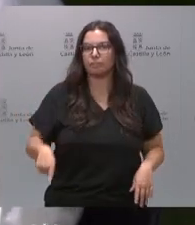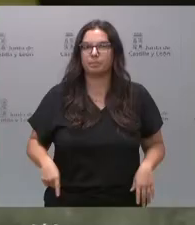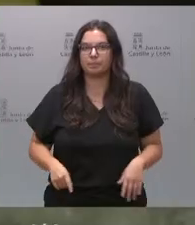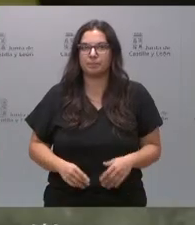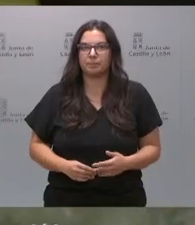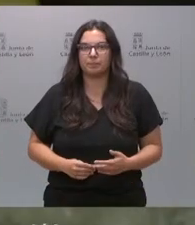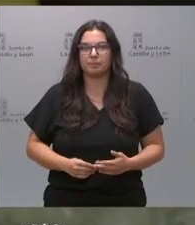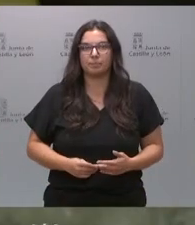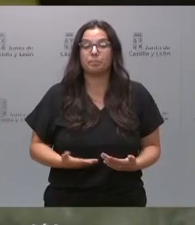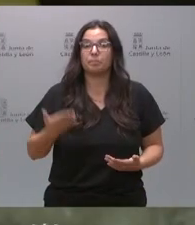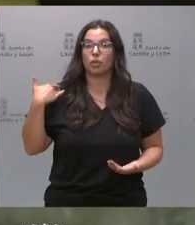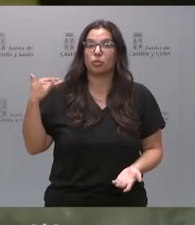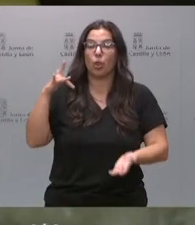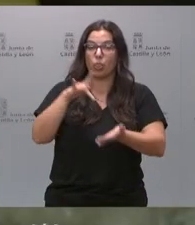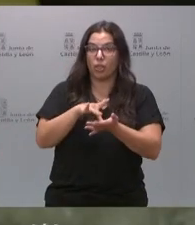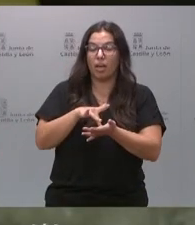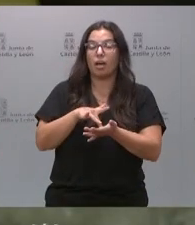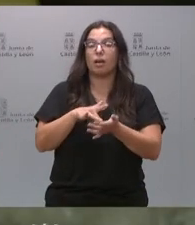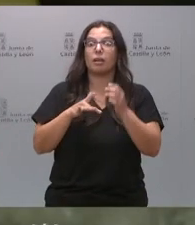El otro día tuvo la oportunidad,